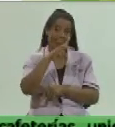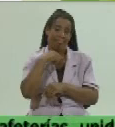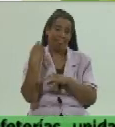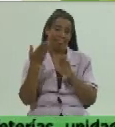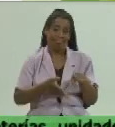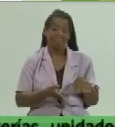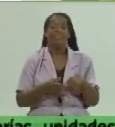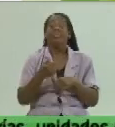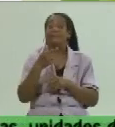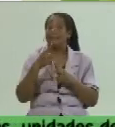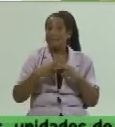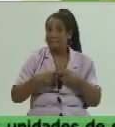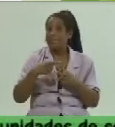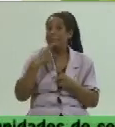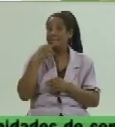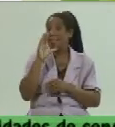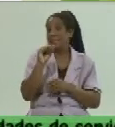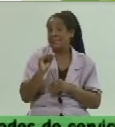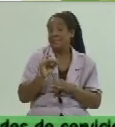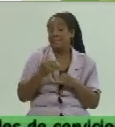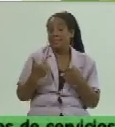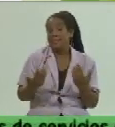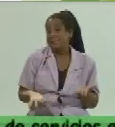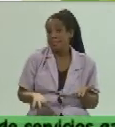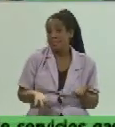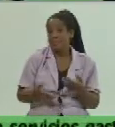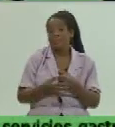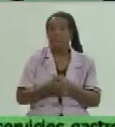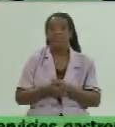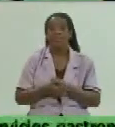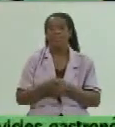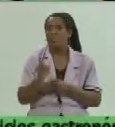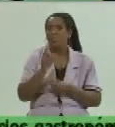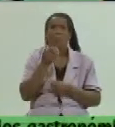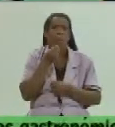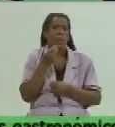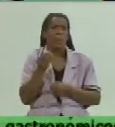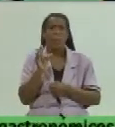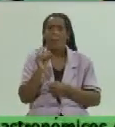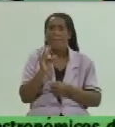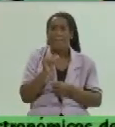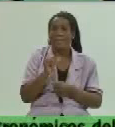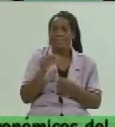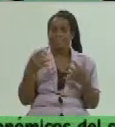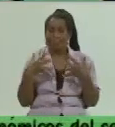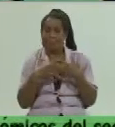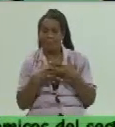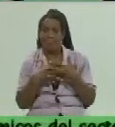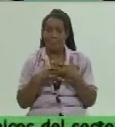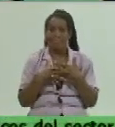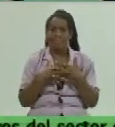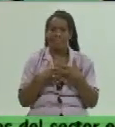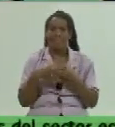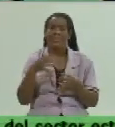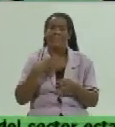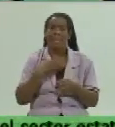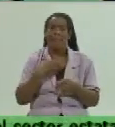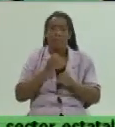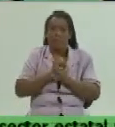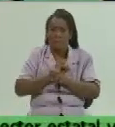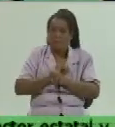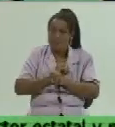decir, independientemente que en estos casos no podemos hablar que esté relacionado con esto, pero tenemos que estar claros.